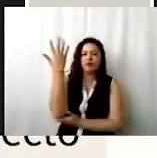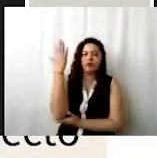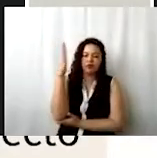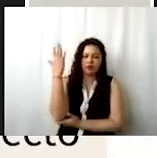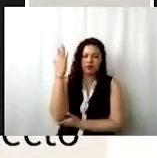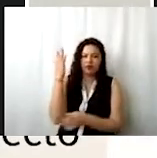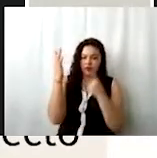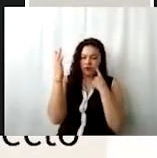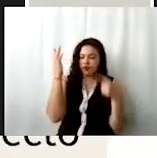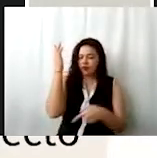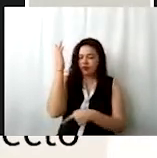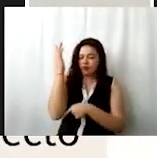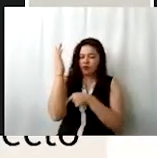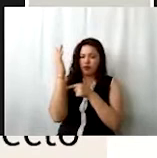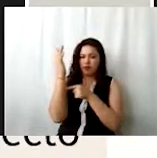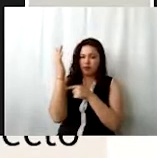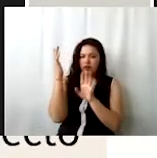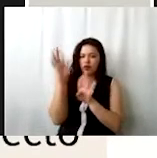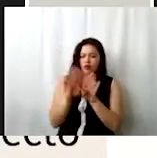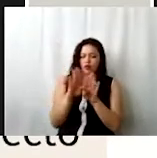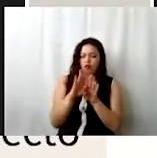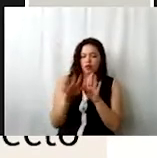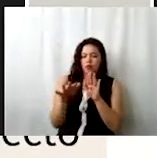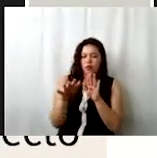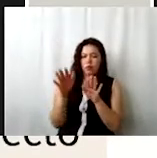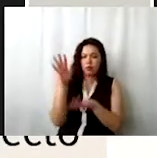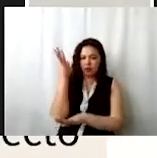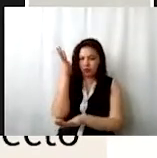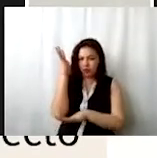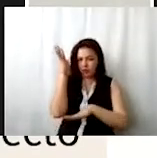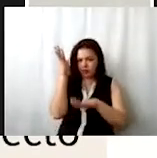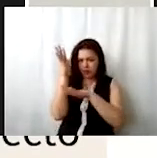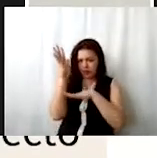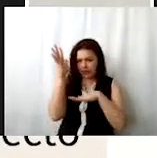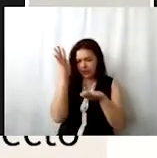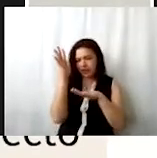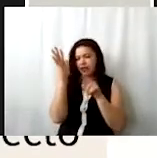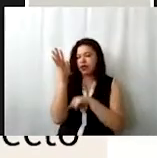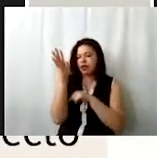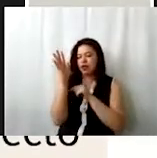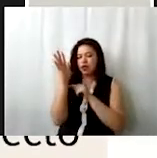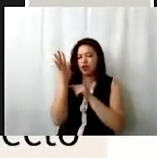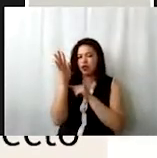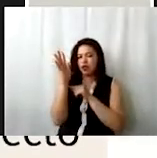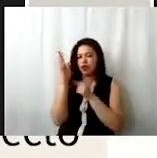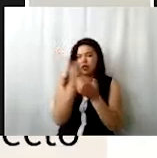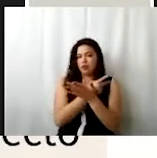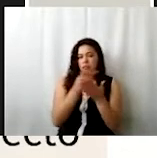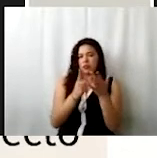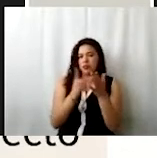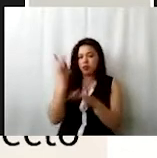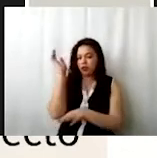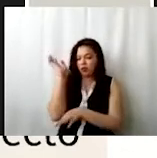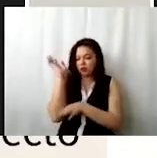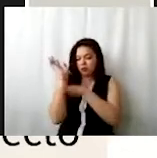tronco, pues es la base de las ramas y de las hojas. Por lo tanto, el programa va a ser el símil al